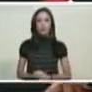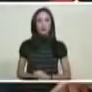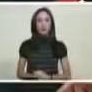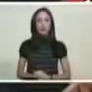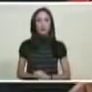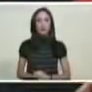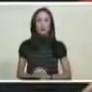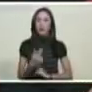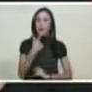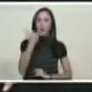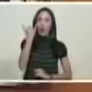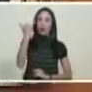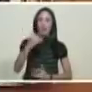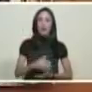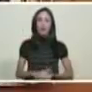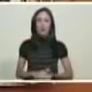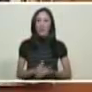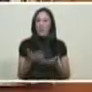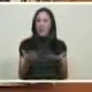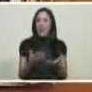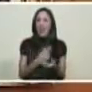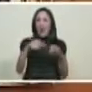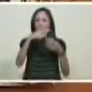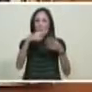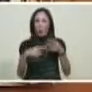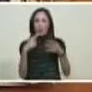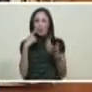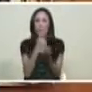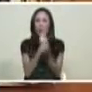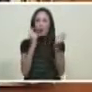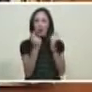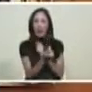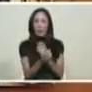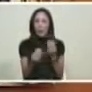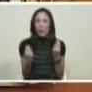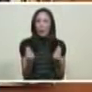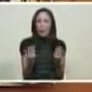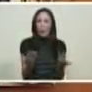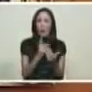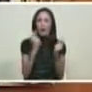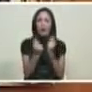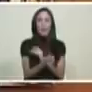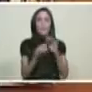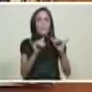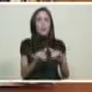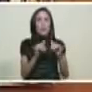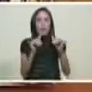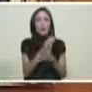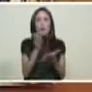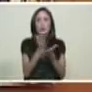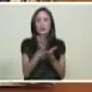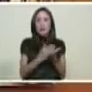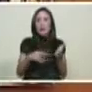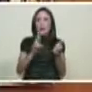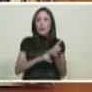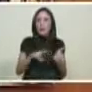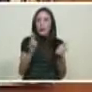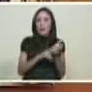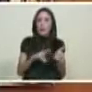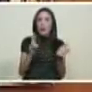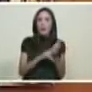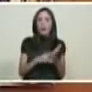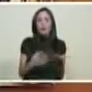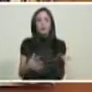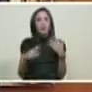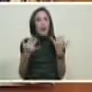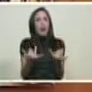dijo no pretendamos que las cosas cambien si siempre hacemos lo mismo la crisis